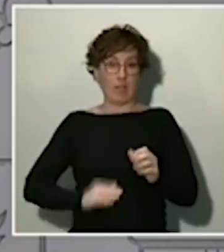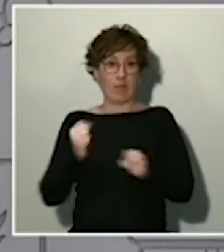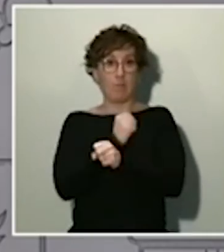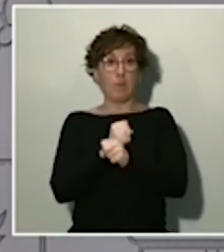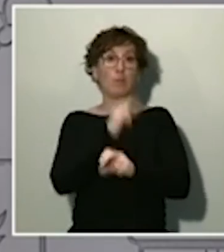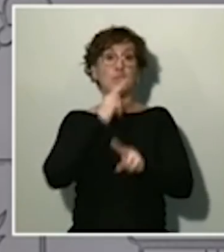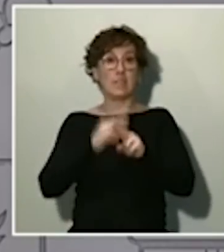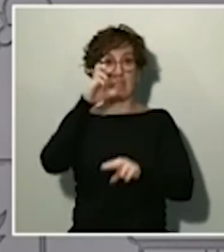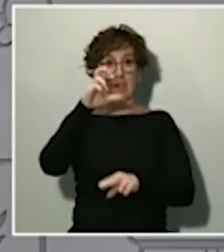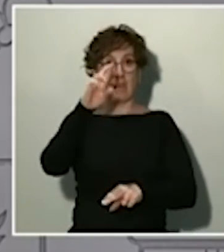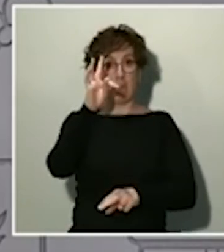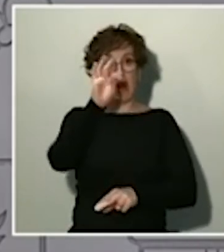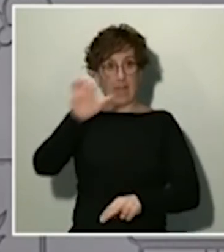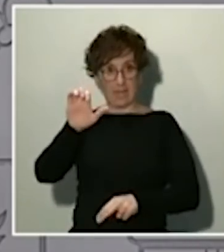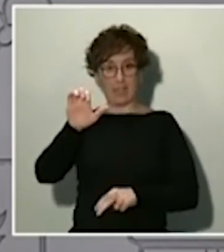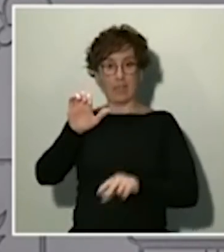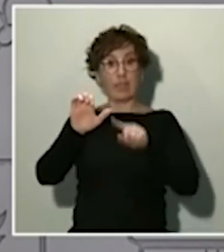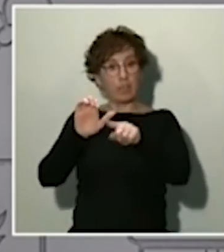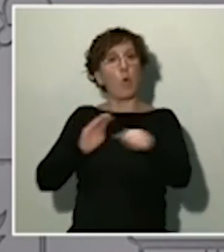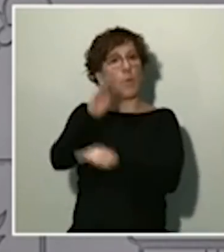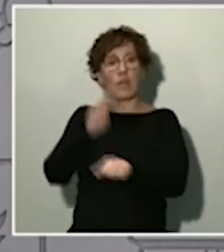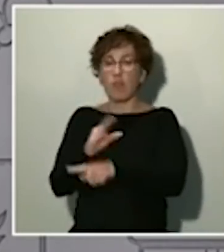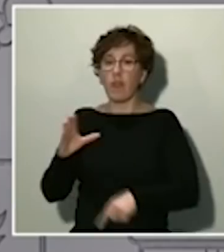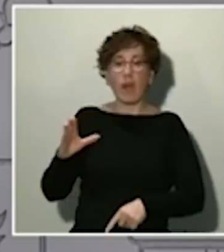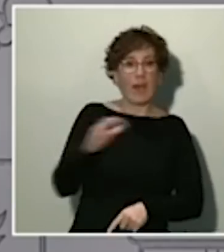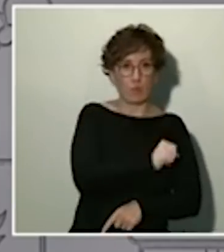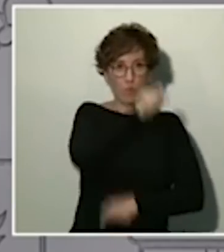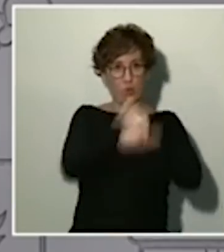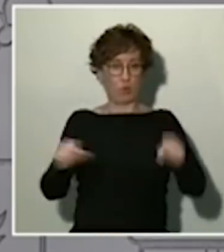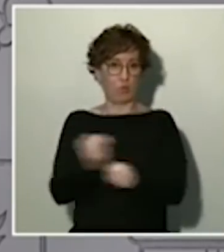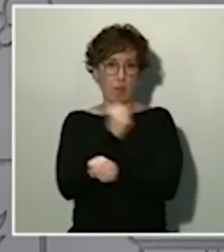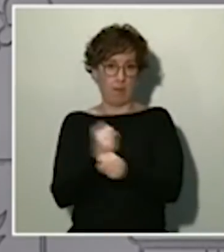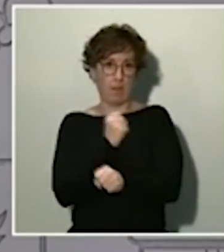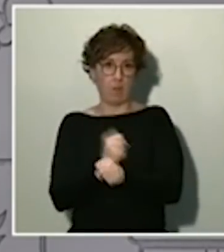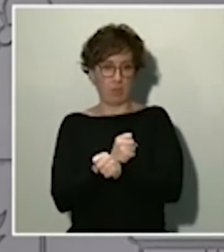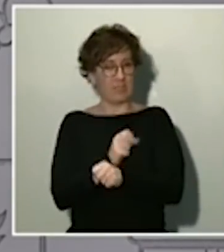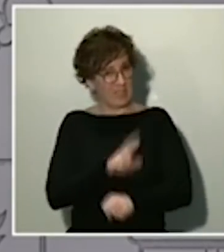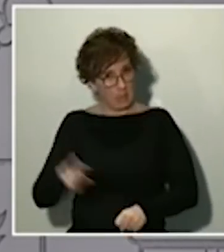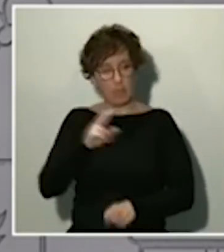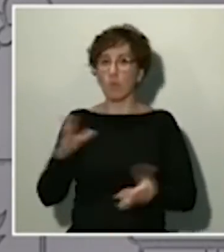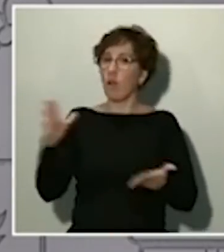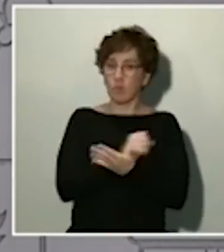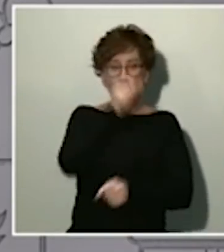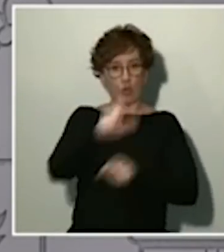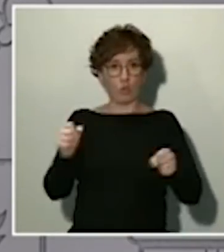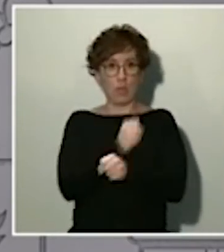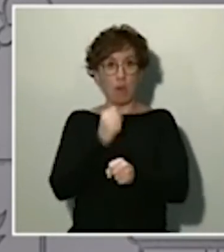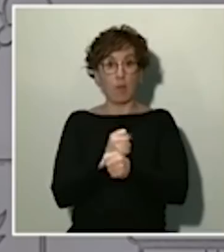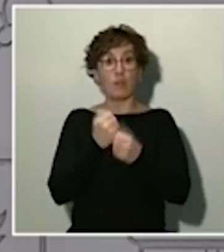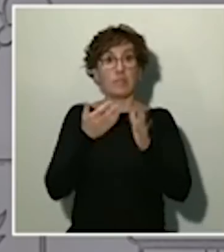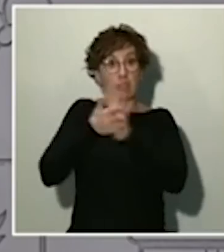beneficiar a todos los trabajadores. Insisto, a todos los trabajadores. Por tanto, los ERTEs causados por la crisis del coronavirus